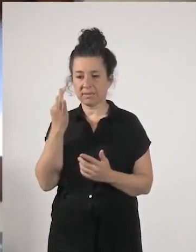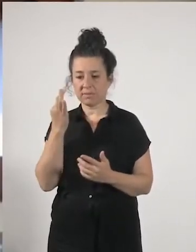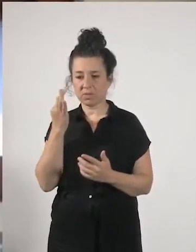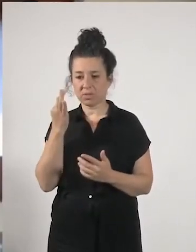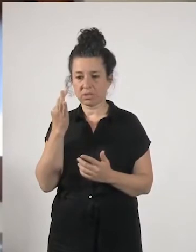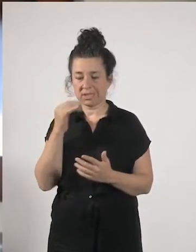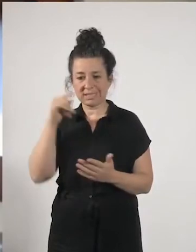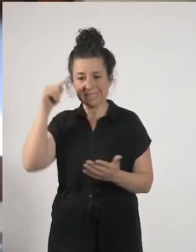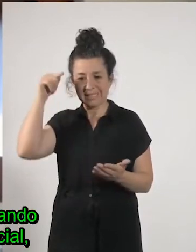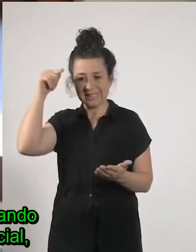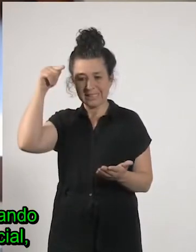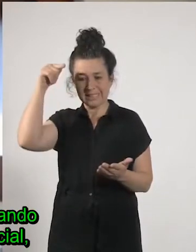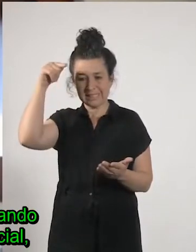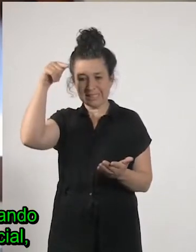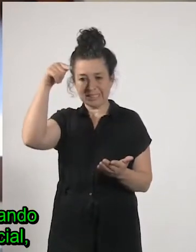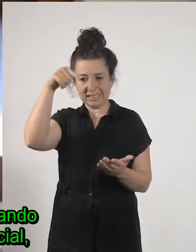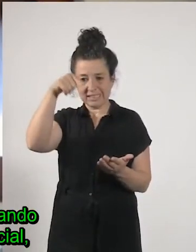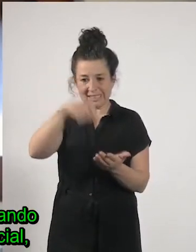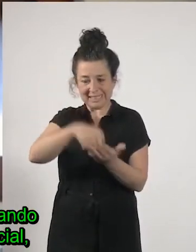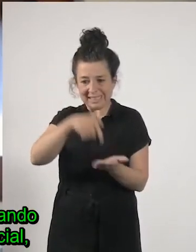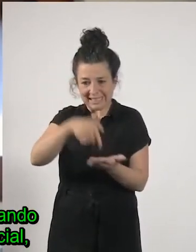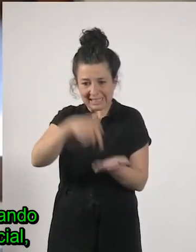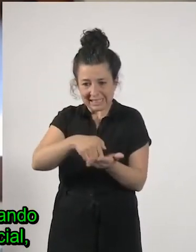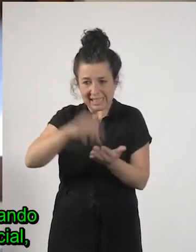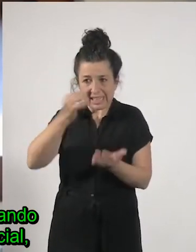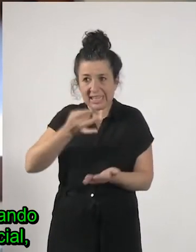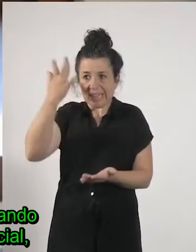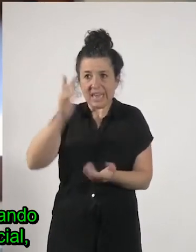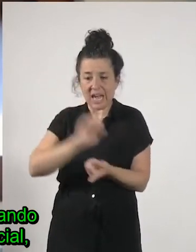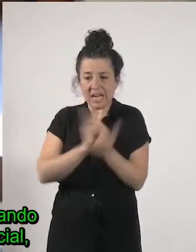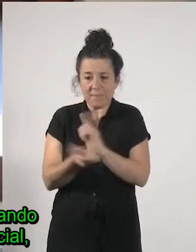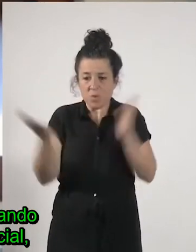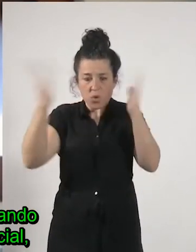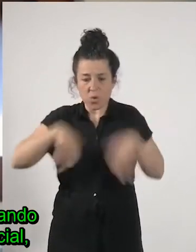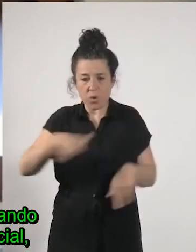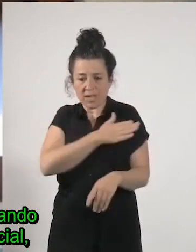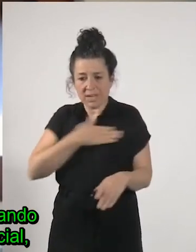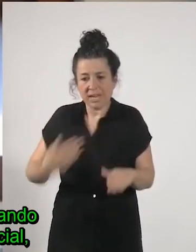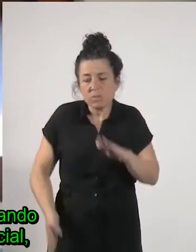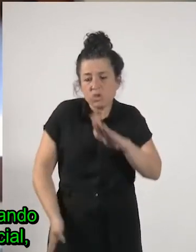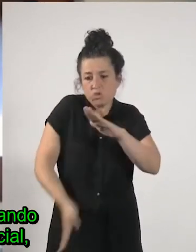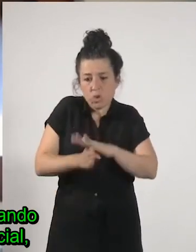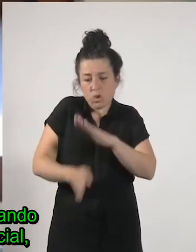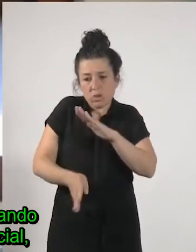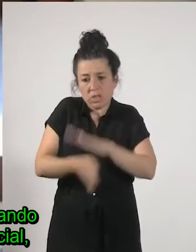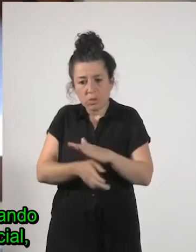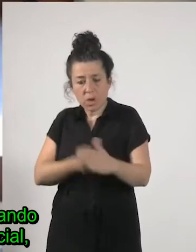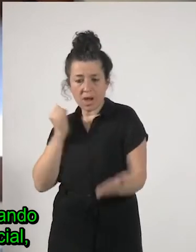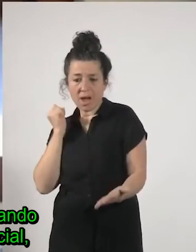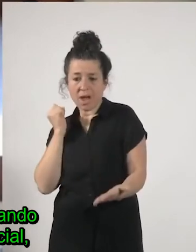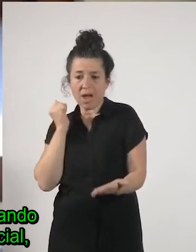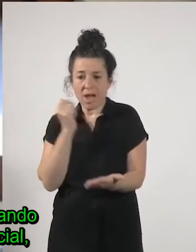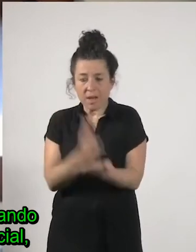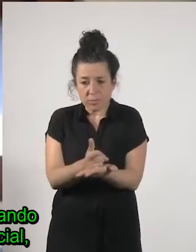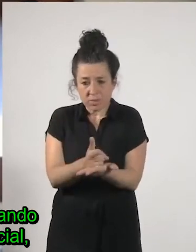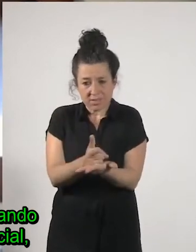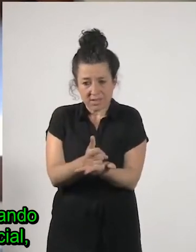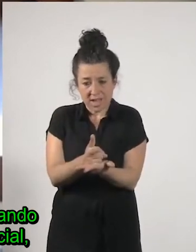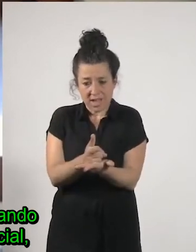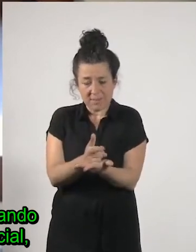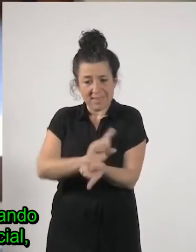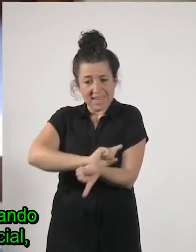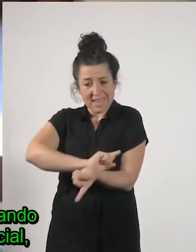idea es decir que queremos seguir eh apostando por un cambio